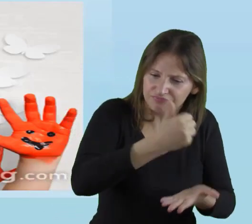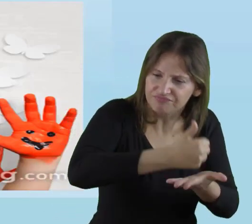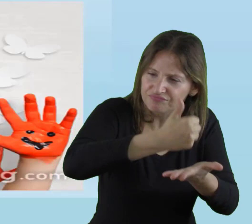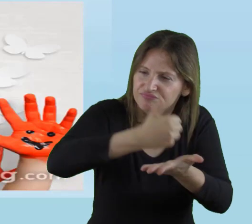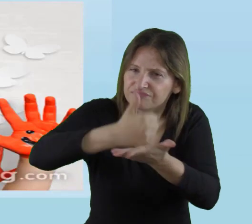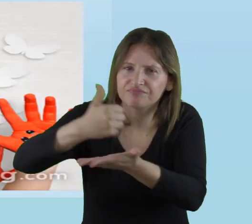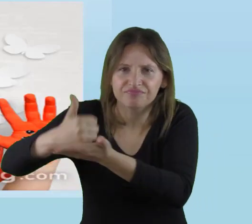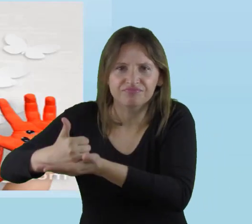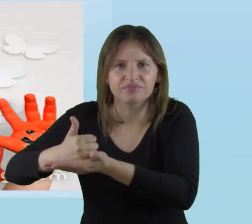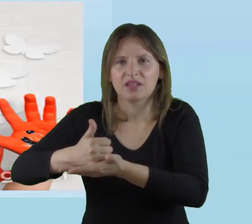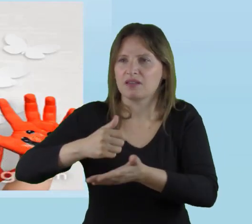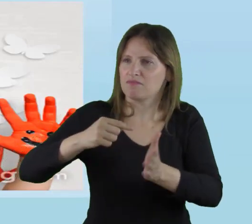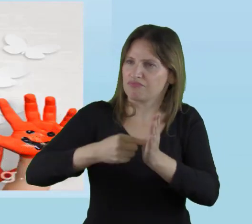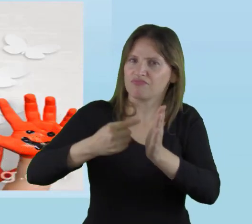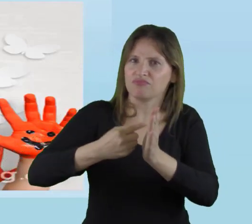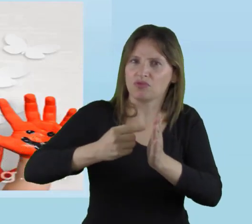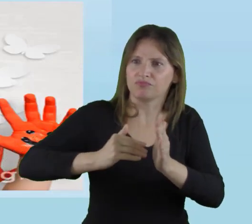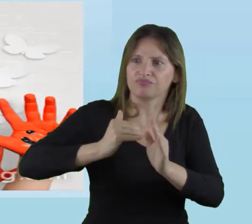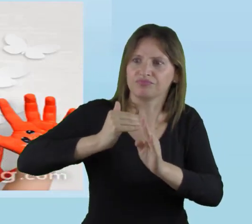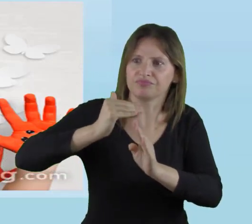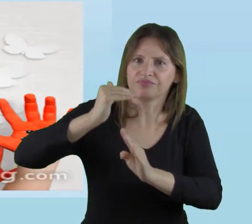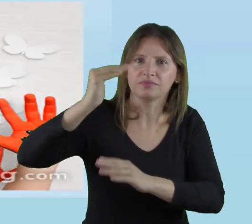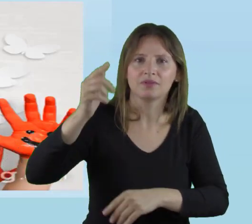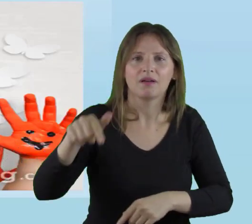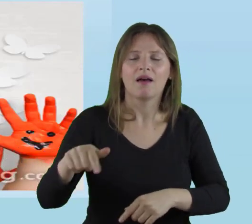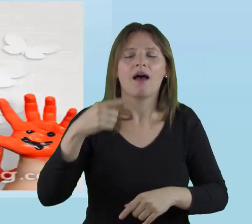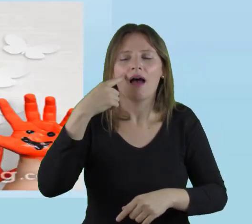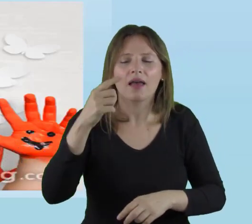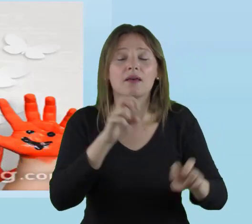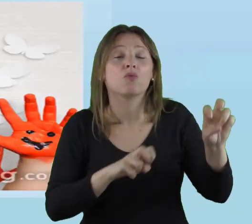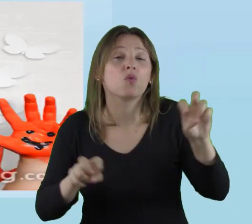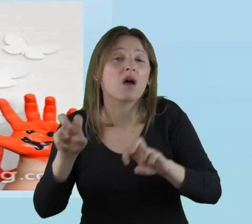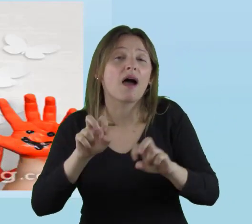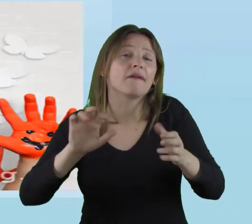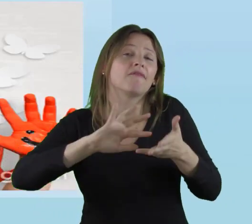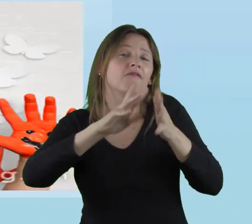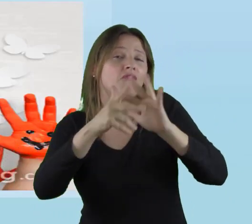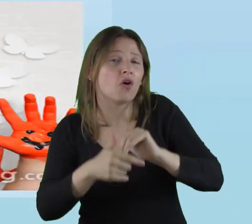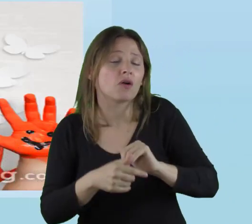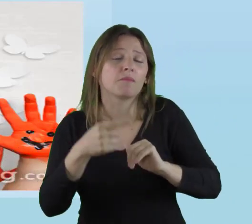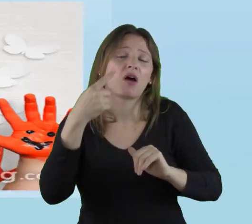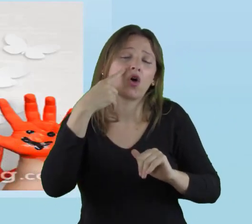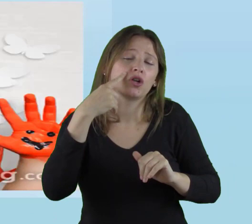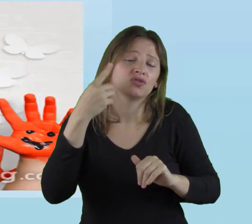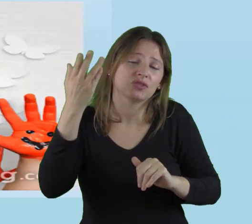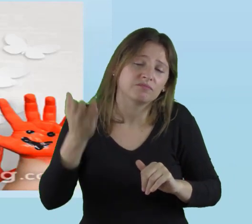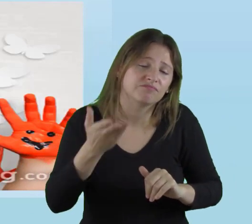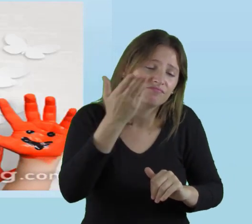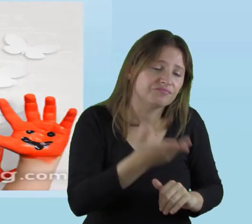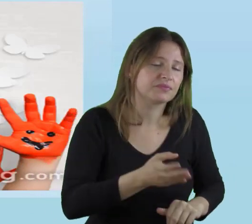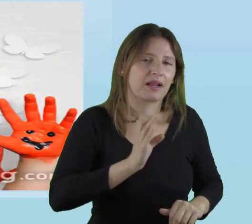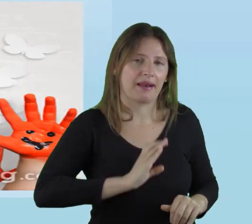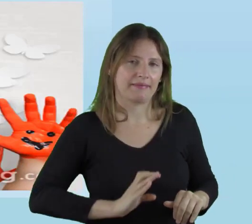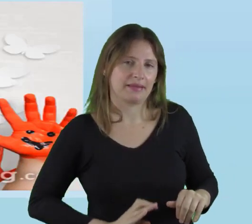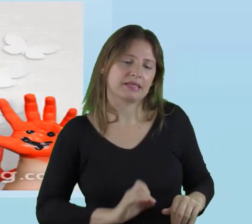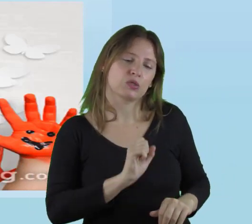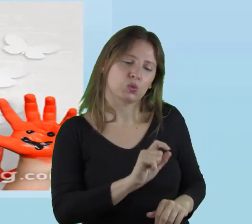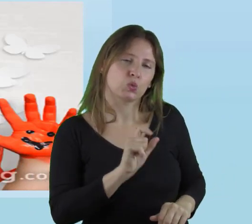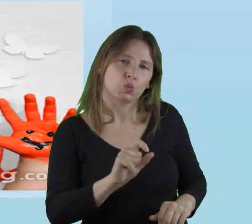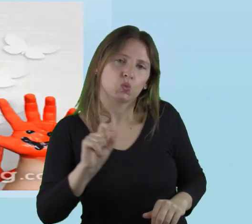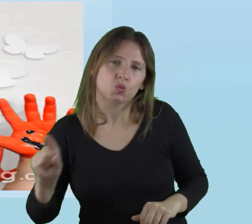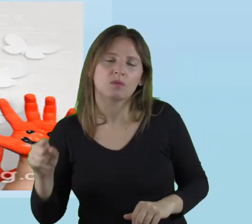estudiantes? Luego tendré que ver la forma, tendré que conocer cuáles son sus